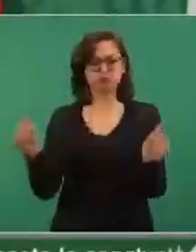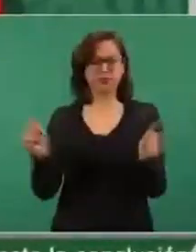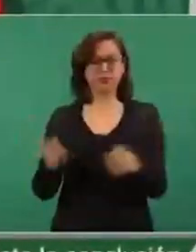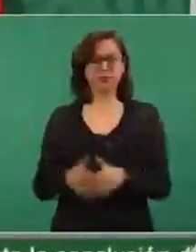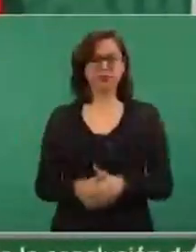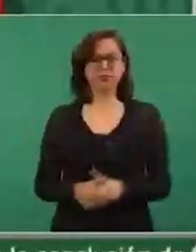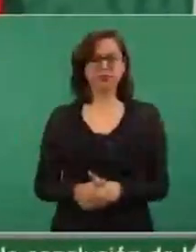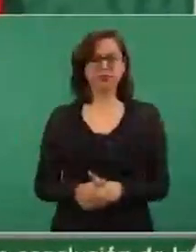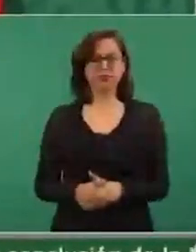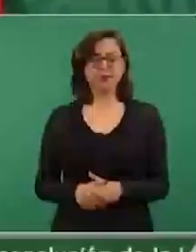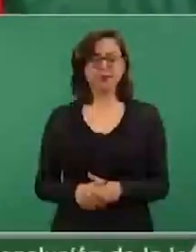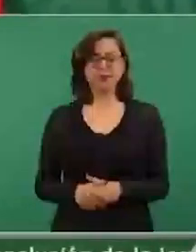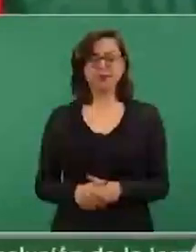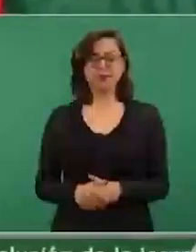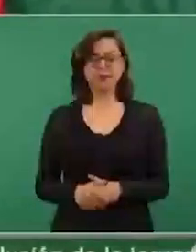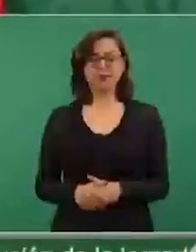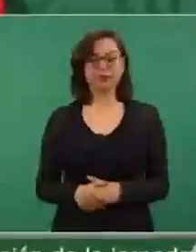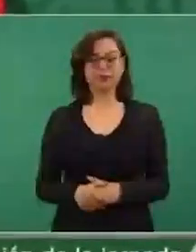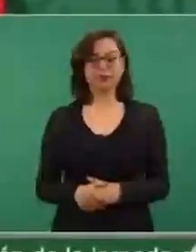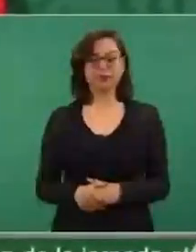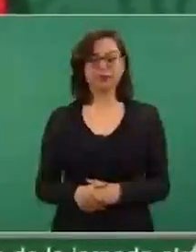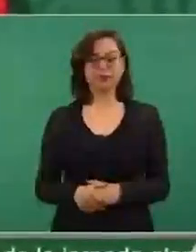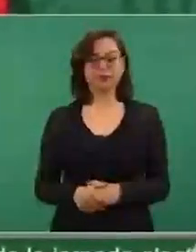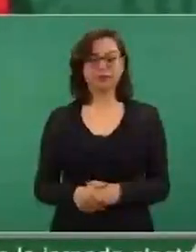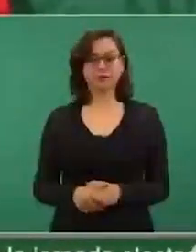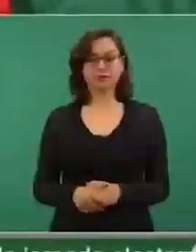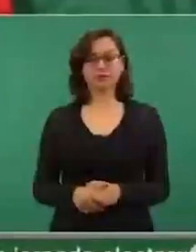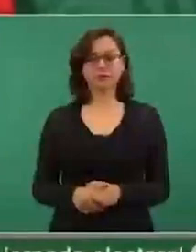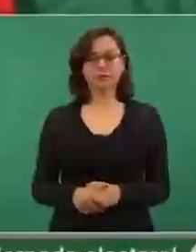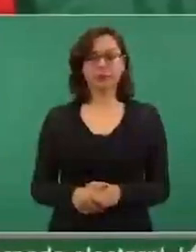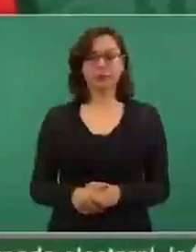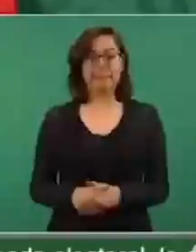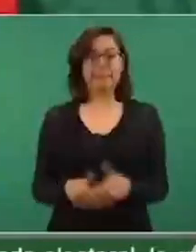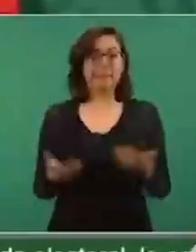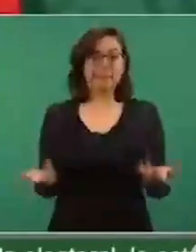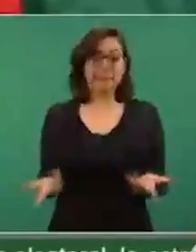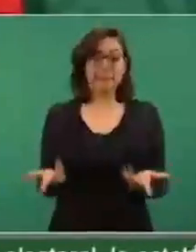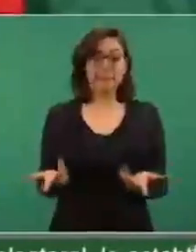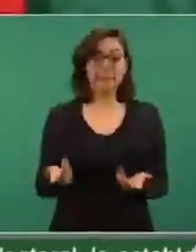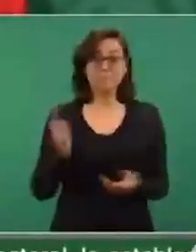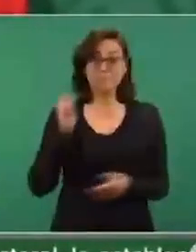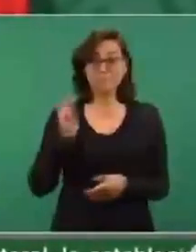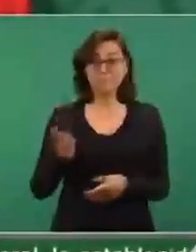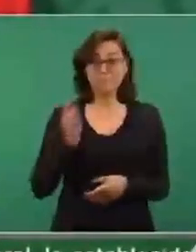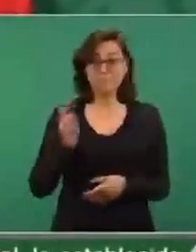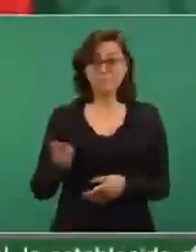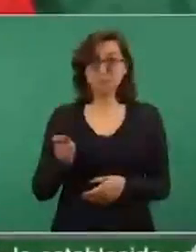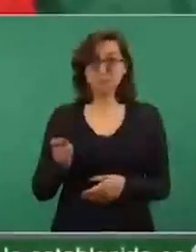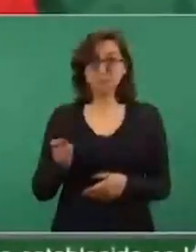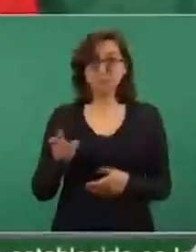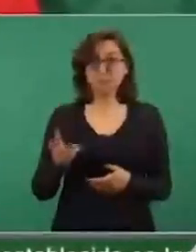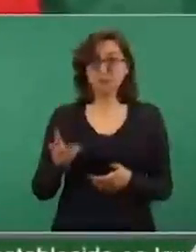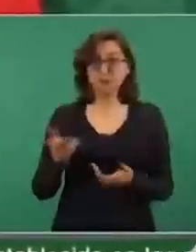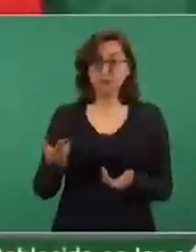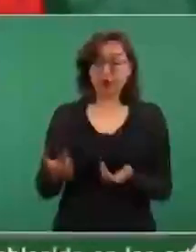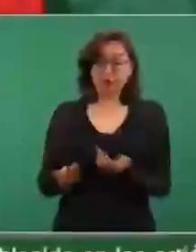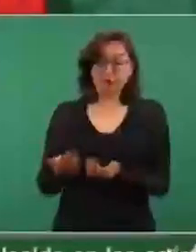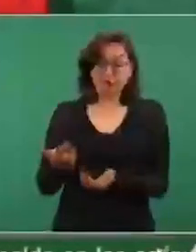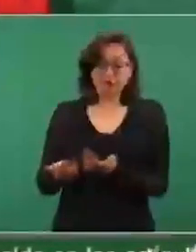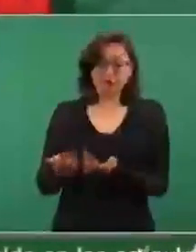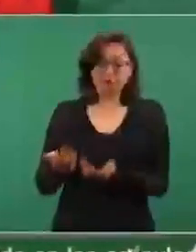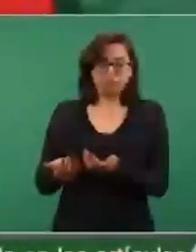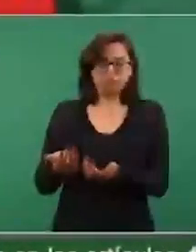Esto no quiere decir que ya se hubiese apagado, tardó más tiempo,